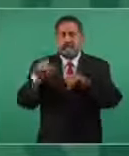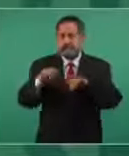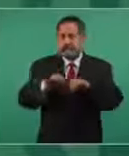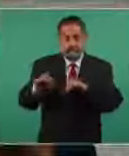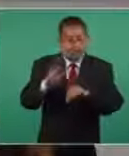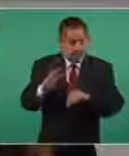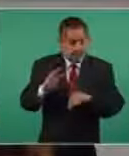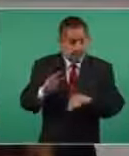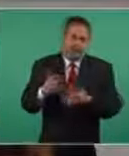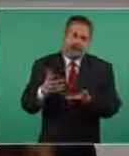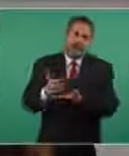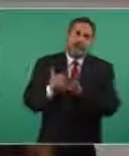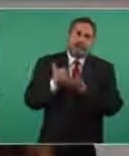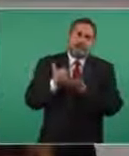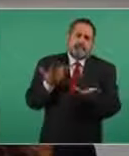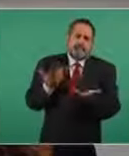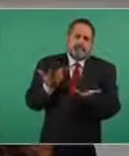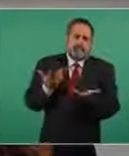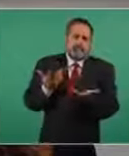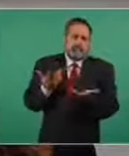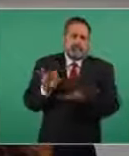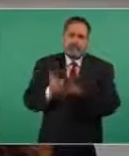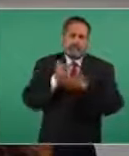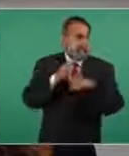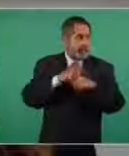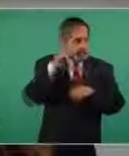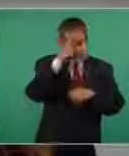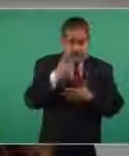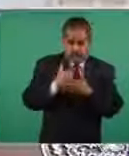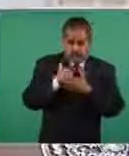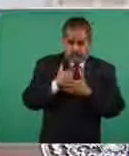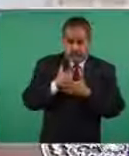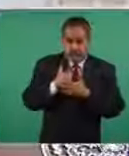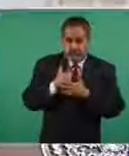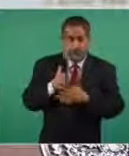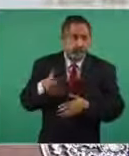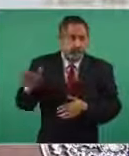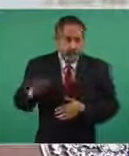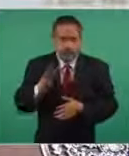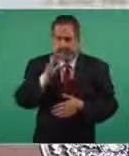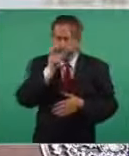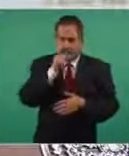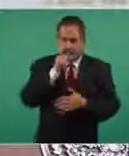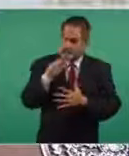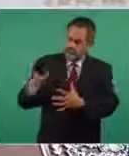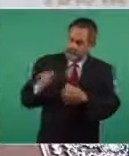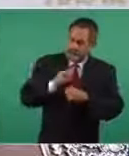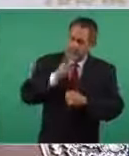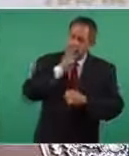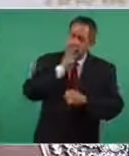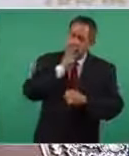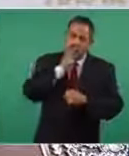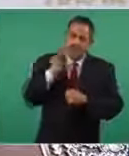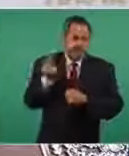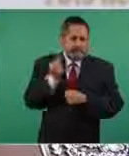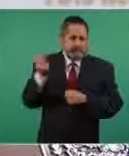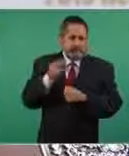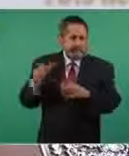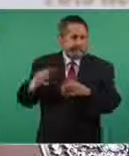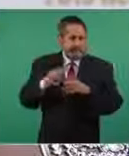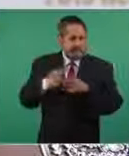Además de que nos ayudaron en los momentos más difíciles los necesitamos porque